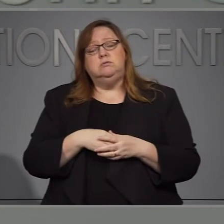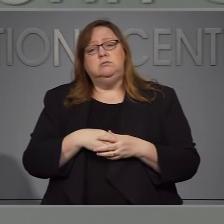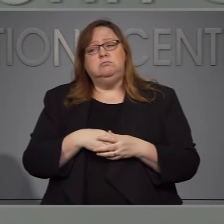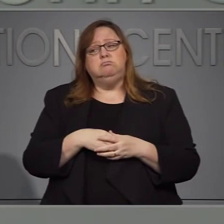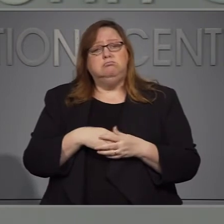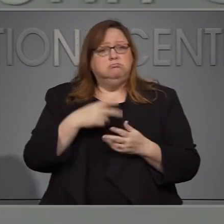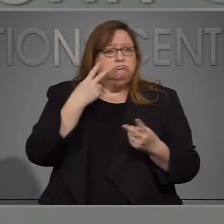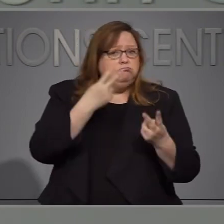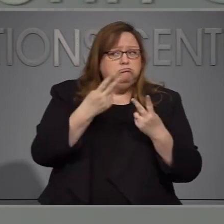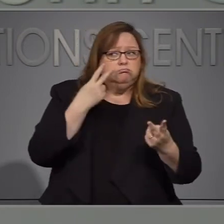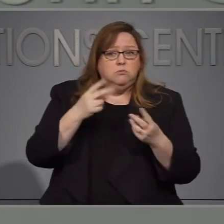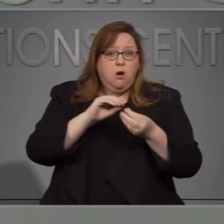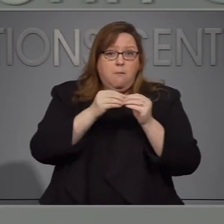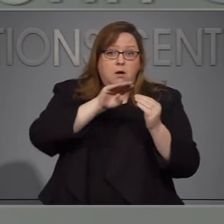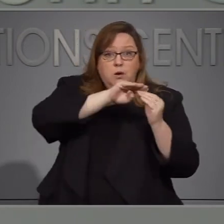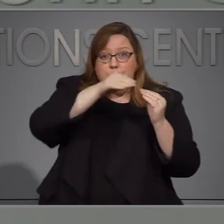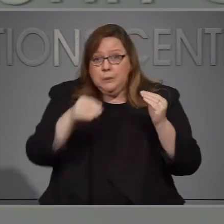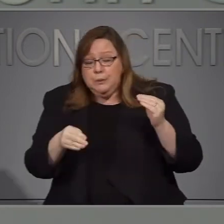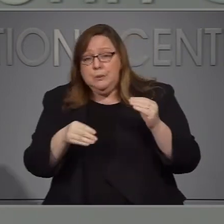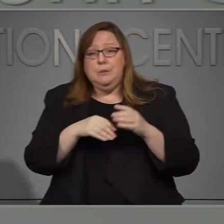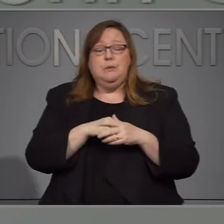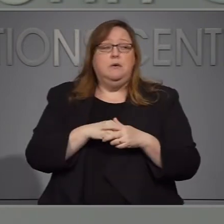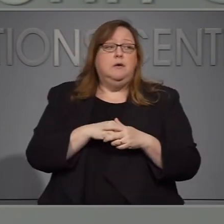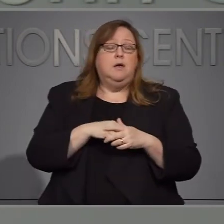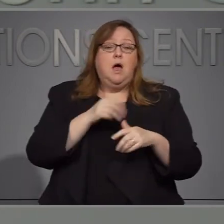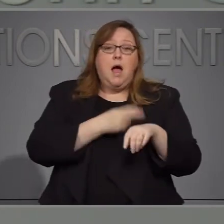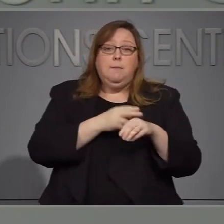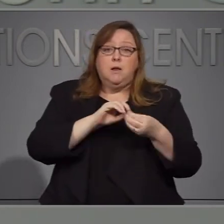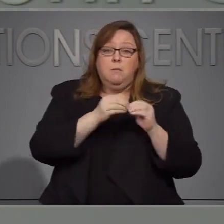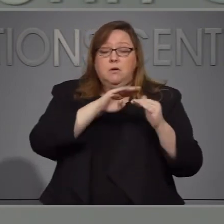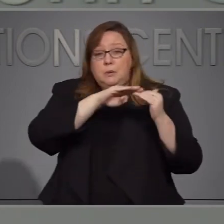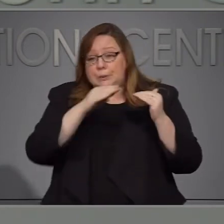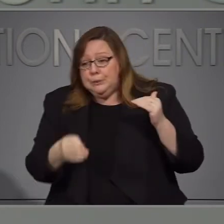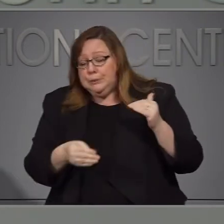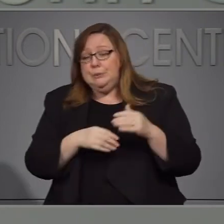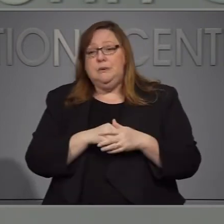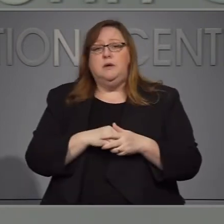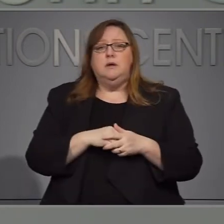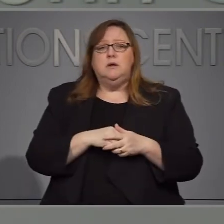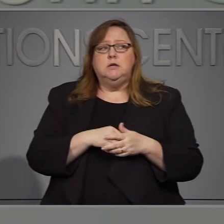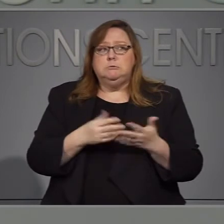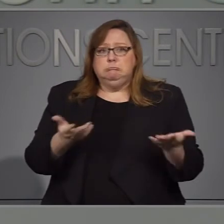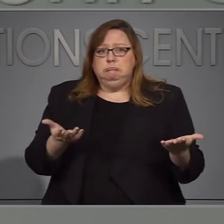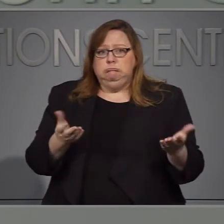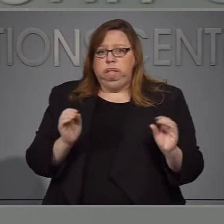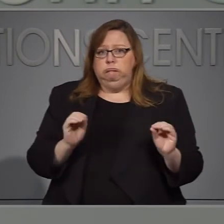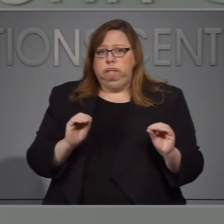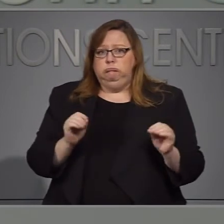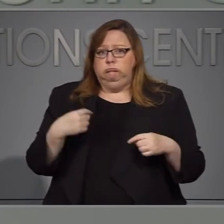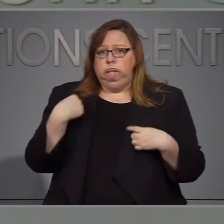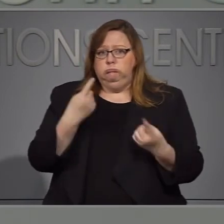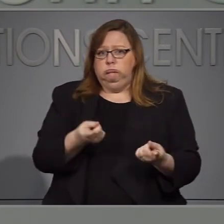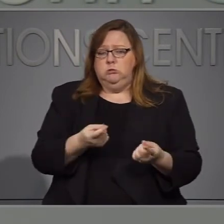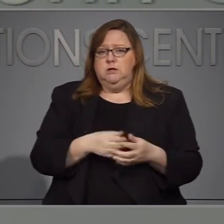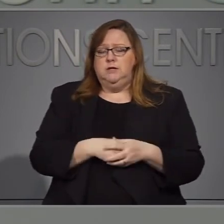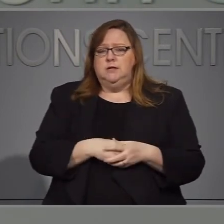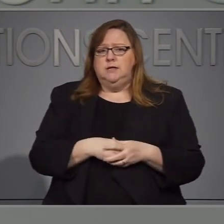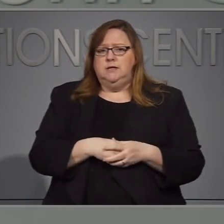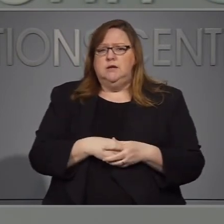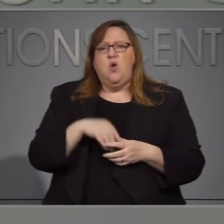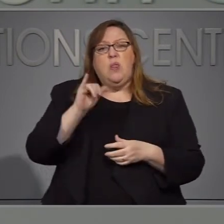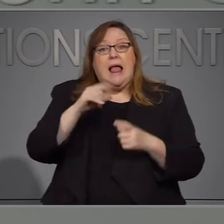en el número de hospitalizaciones en base a esto o en qué momento pudiéramos ver resultados